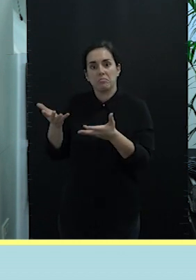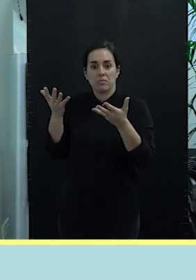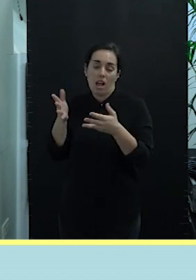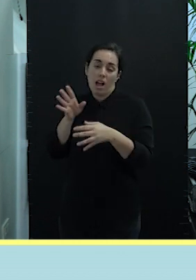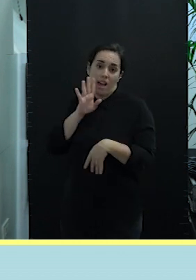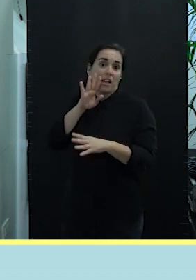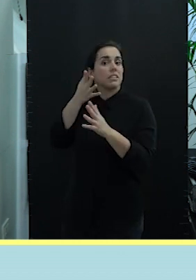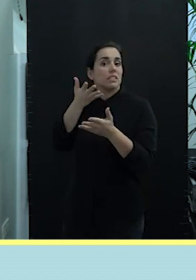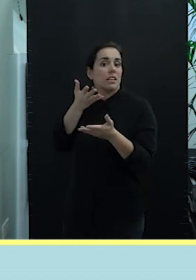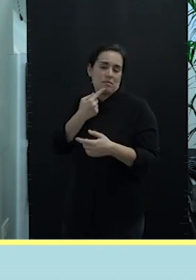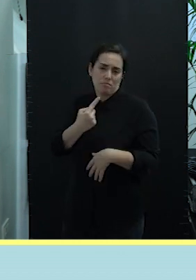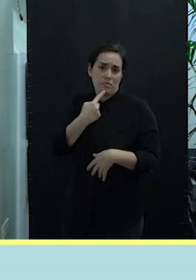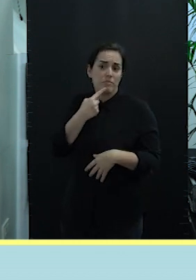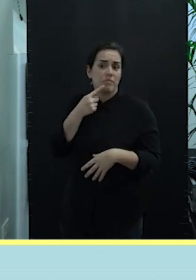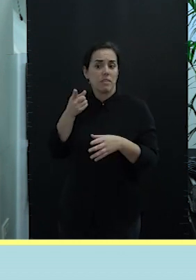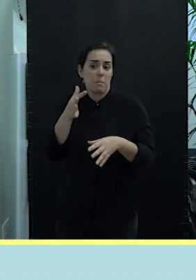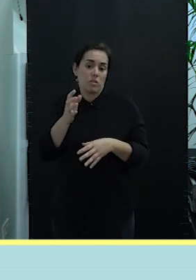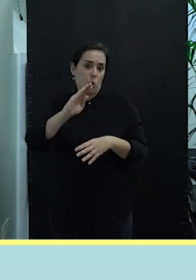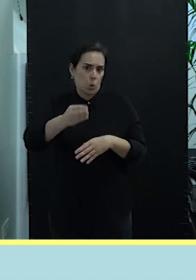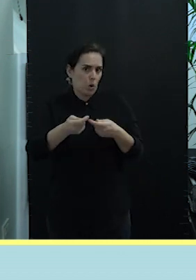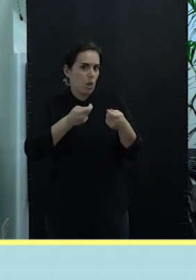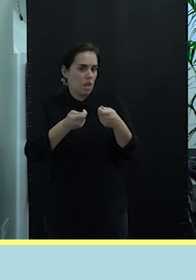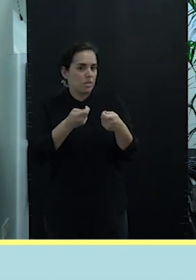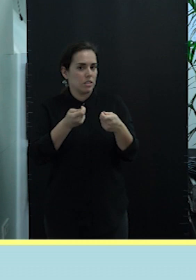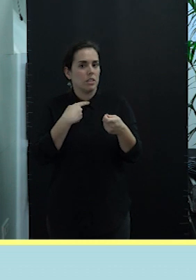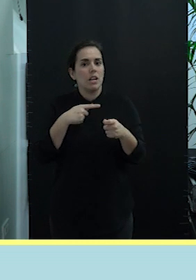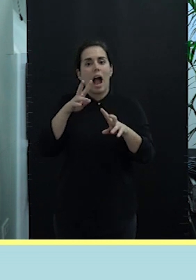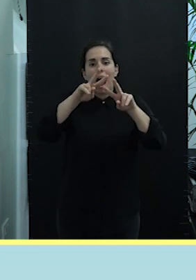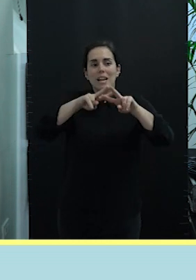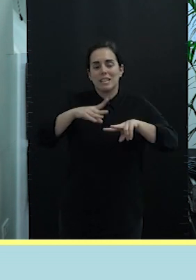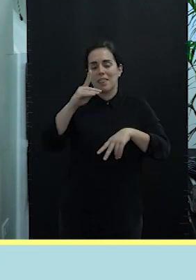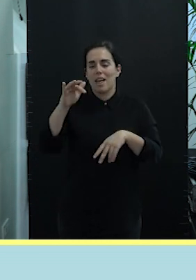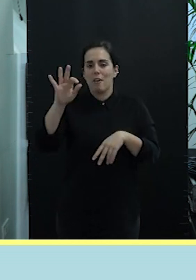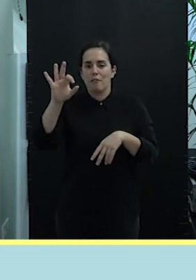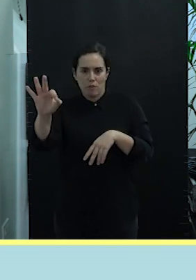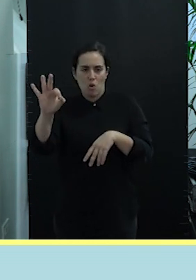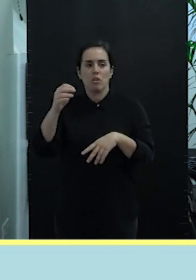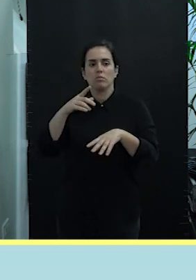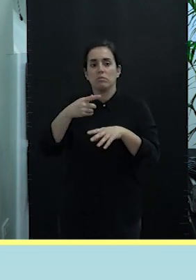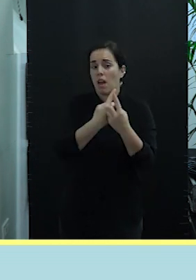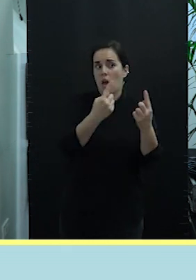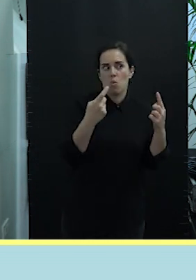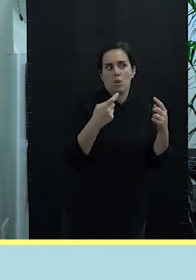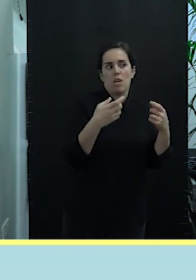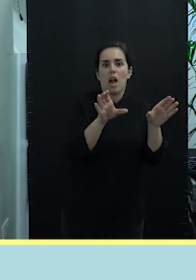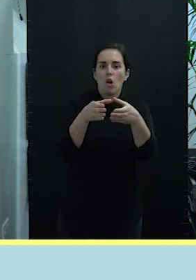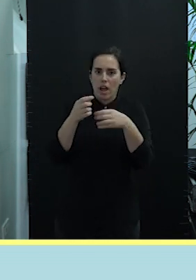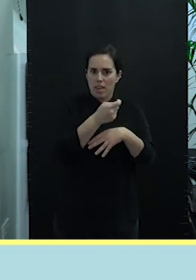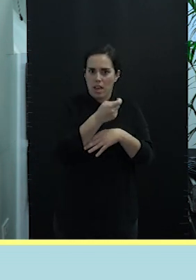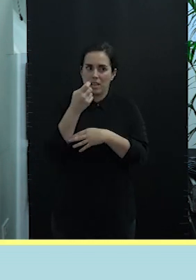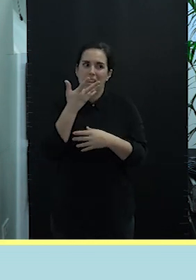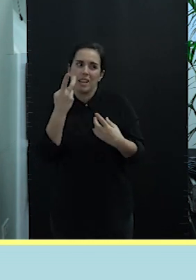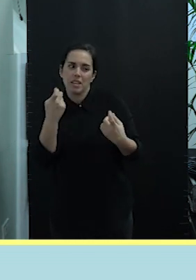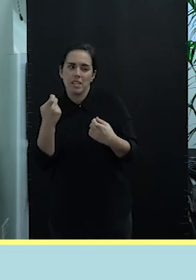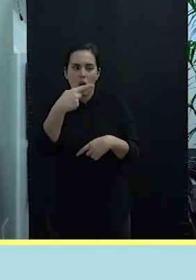mencionado y desde la coordinación del club, un análisis DAFO y CAME de cada una de las cofradías de pescadores. Necesitábamos conocerlos a ustedes,